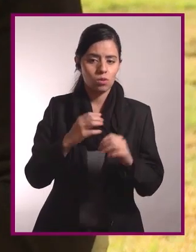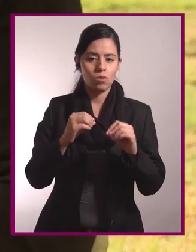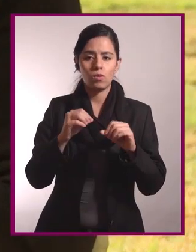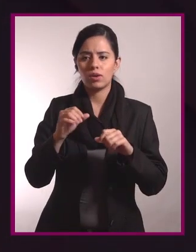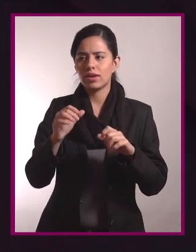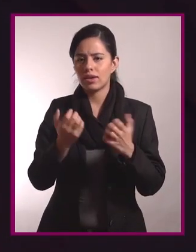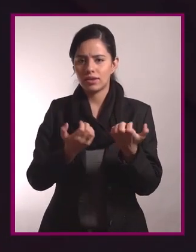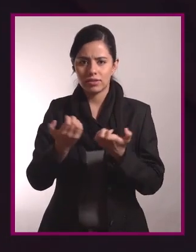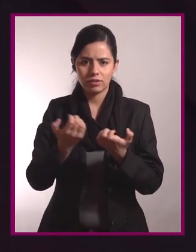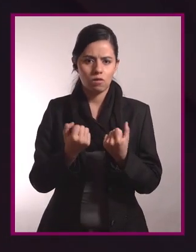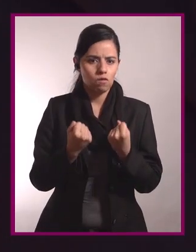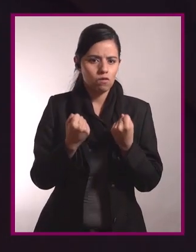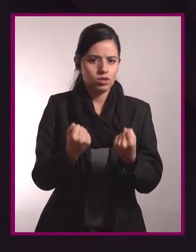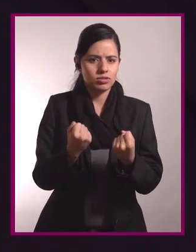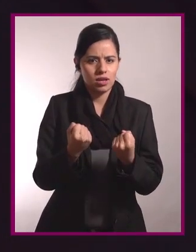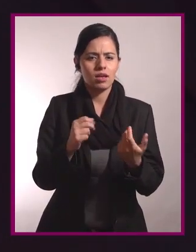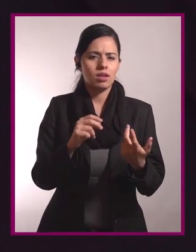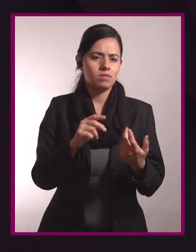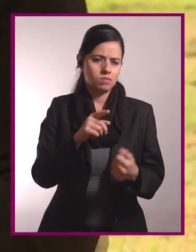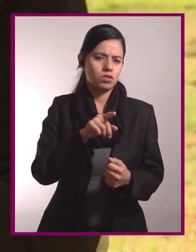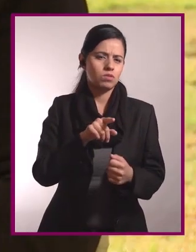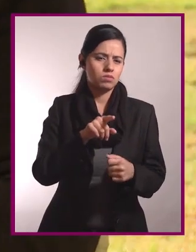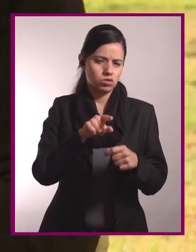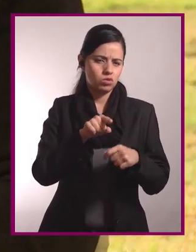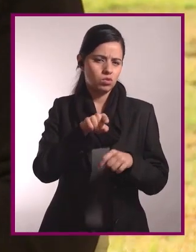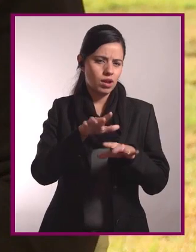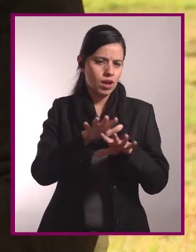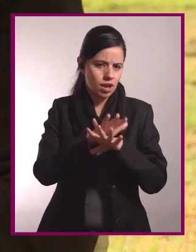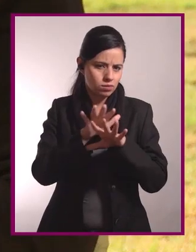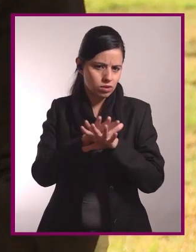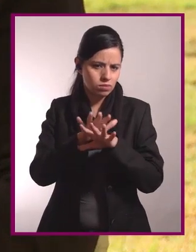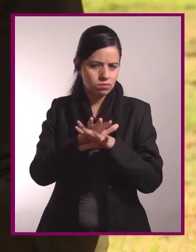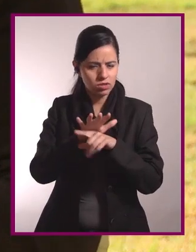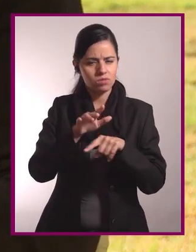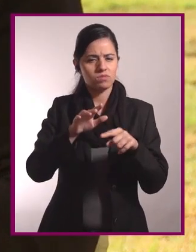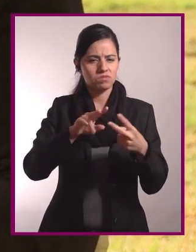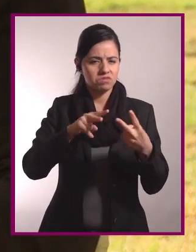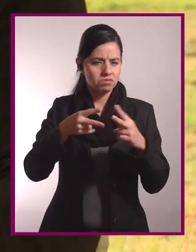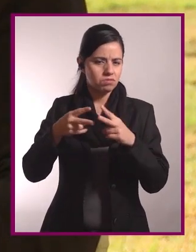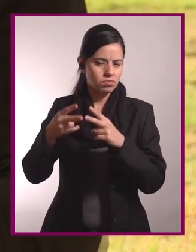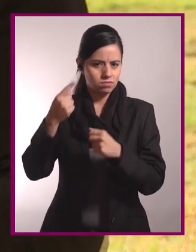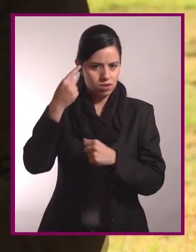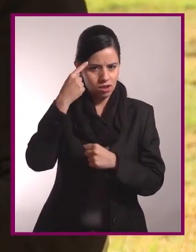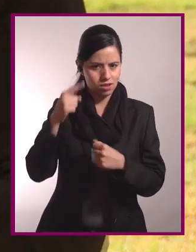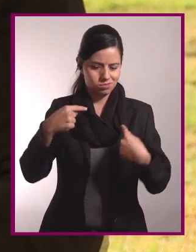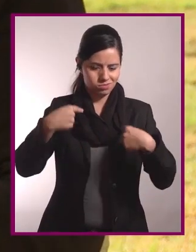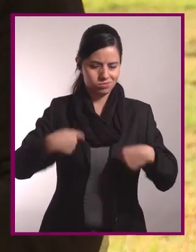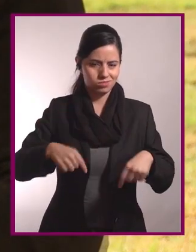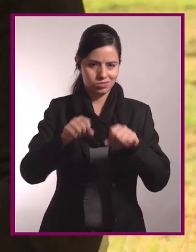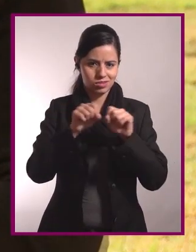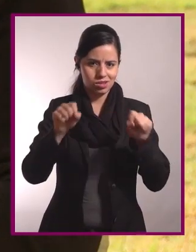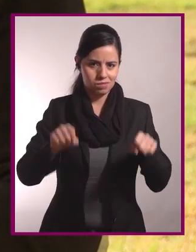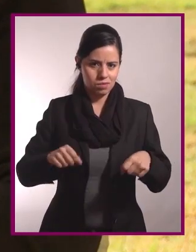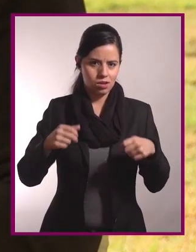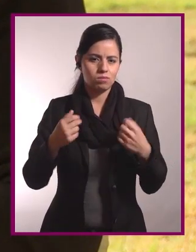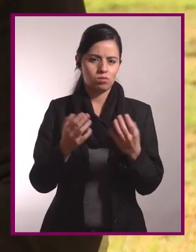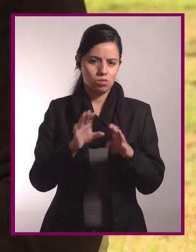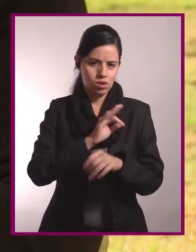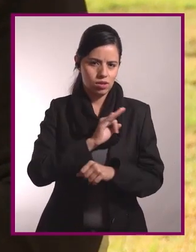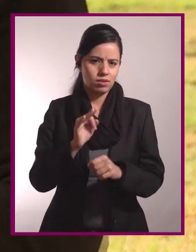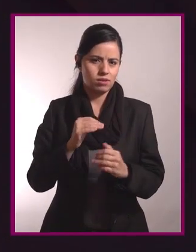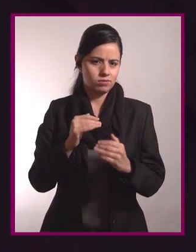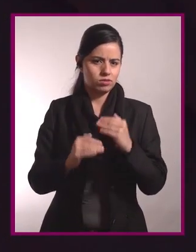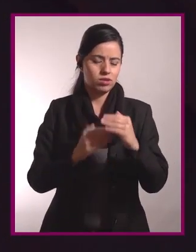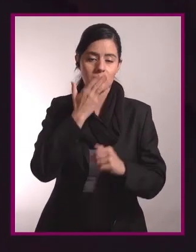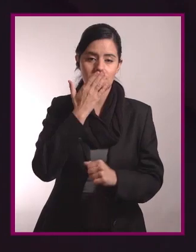cardiovasculares con ejercicios de fuerza es la mejor combinación para mantenerte sano, para que tu organismo funcione bastante